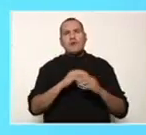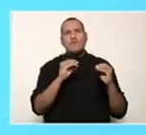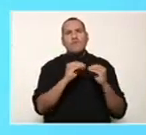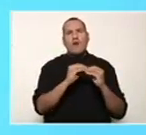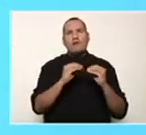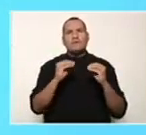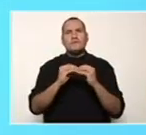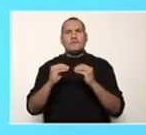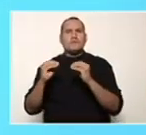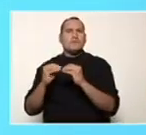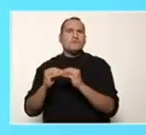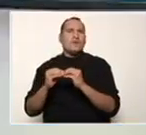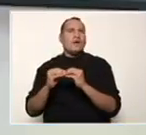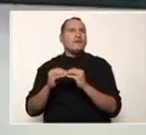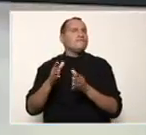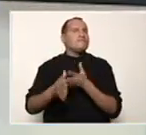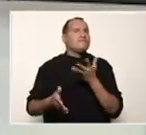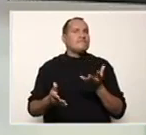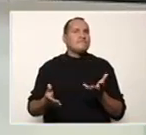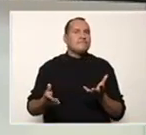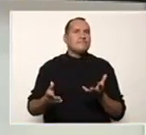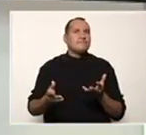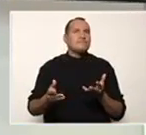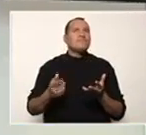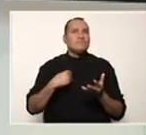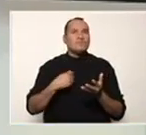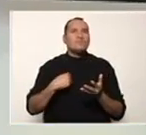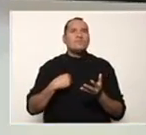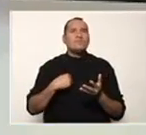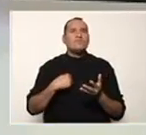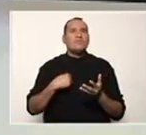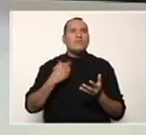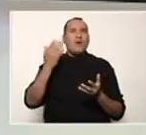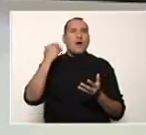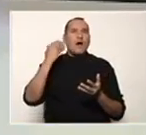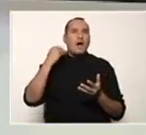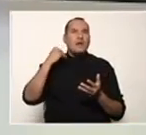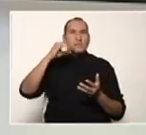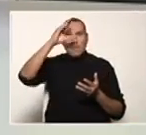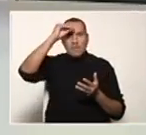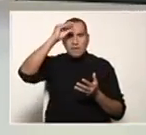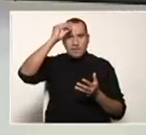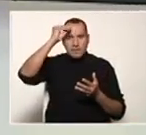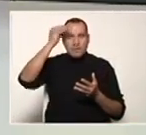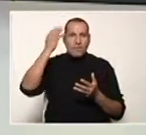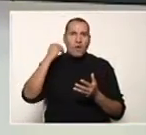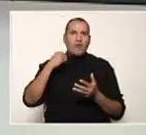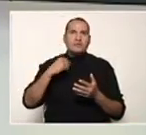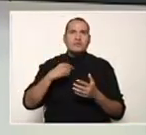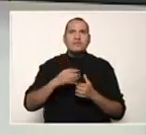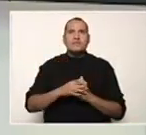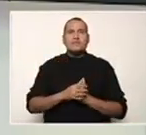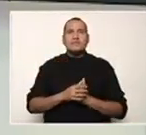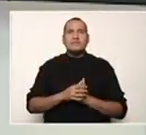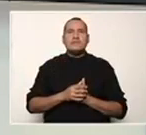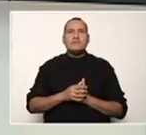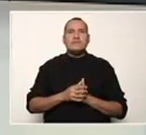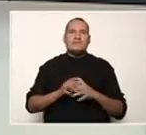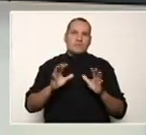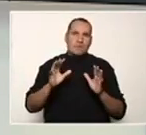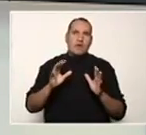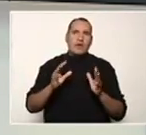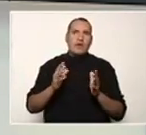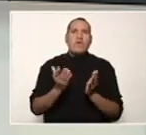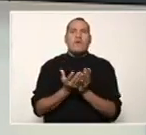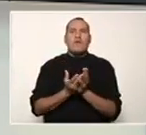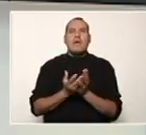común de aquí, tenemos que utilizar una herramienta que hemos aprendido en años anteriores. Por lo menos en primaria.